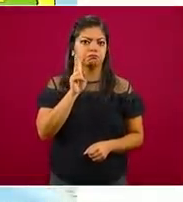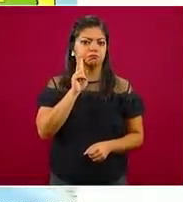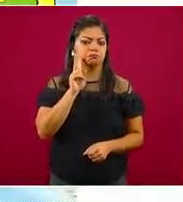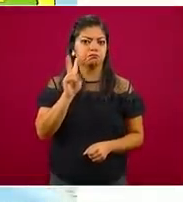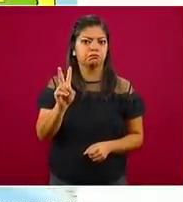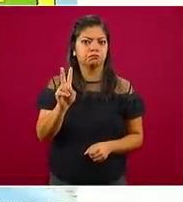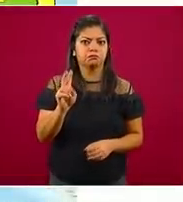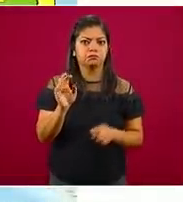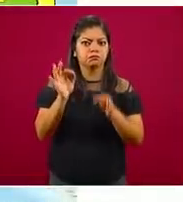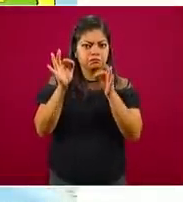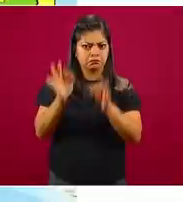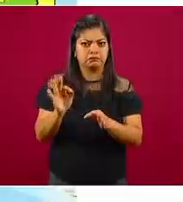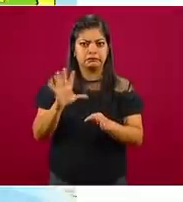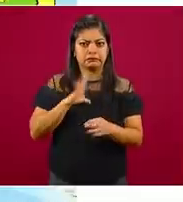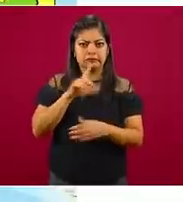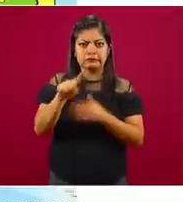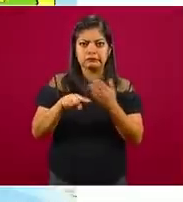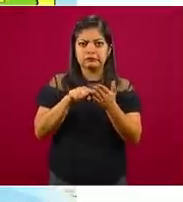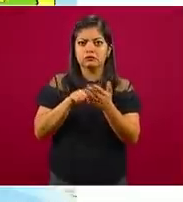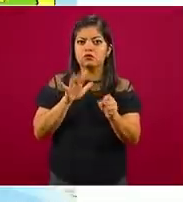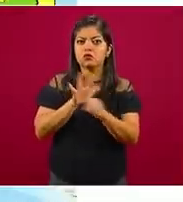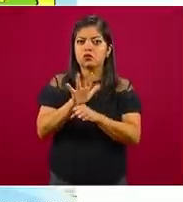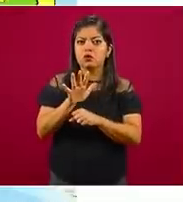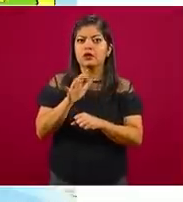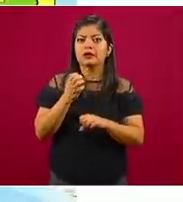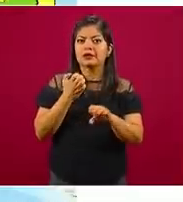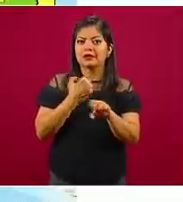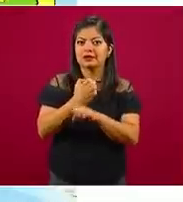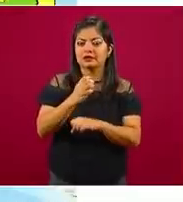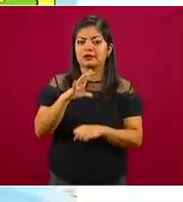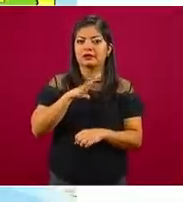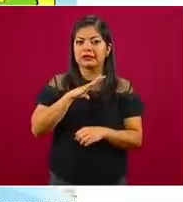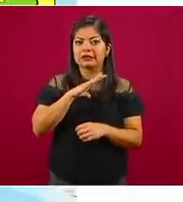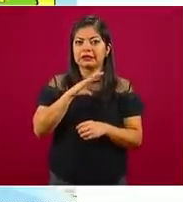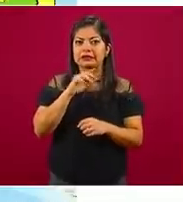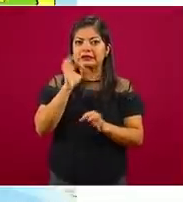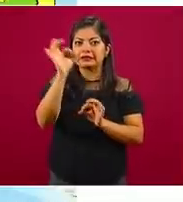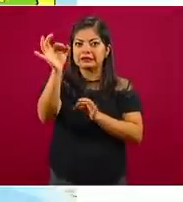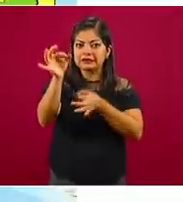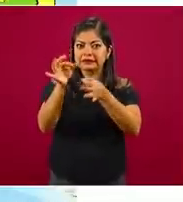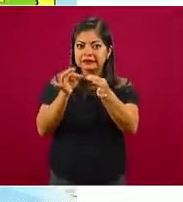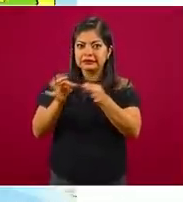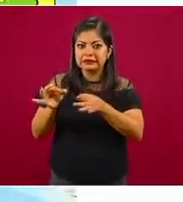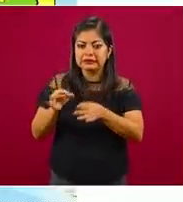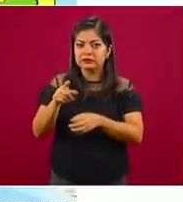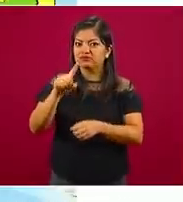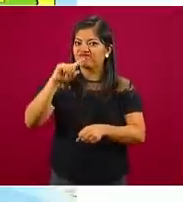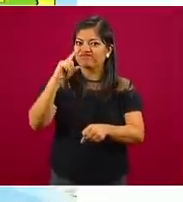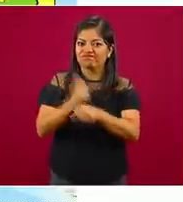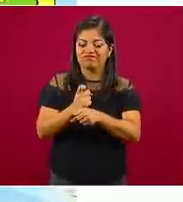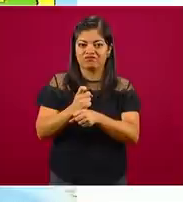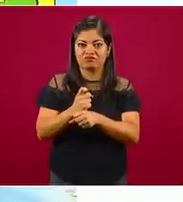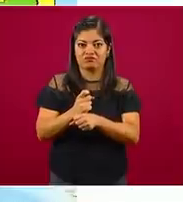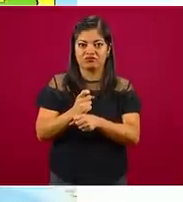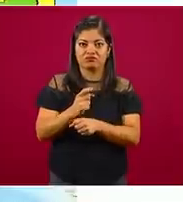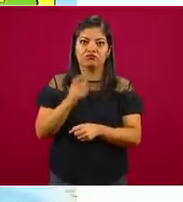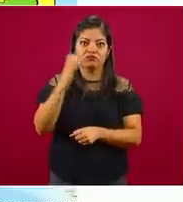localizado en el país, son regiones que tienen alta incidencia